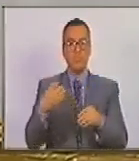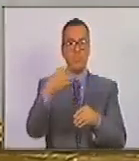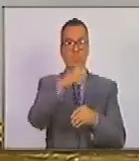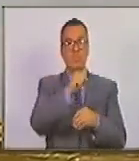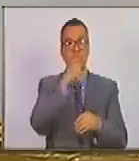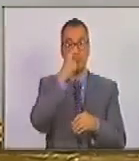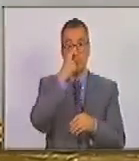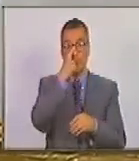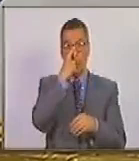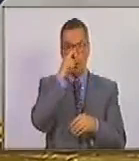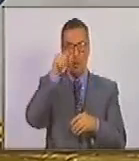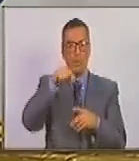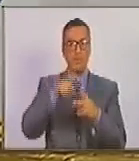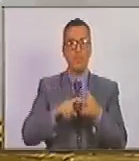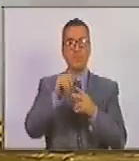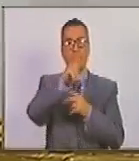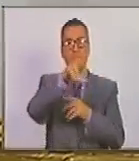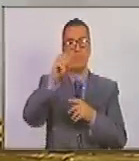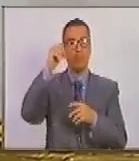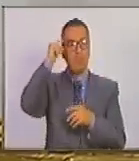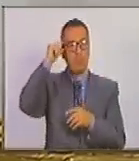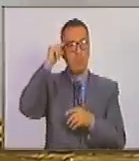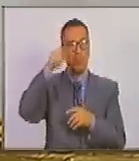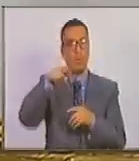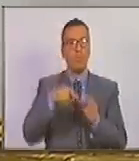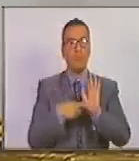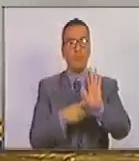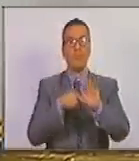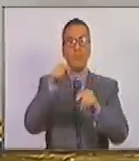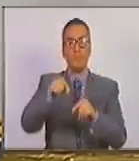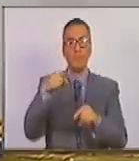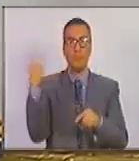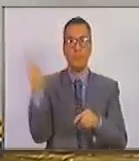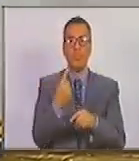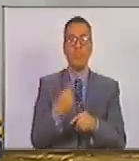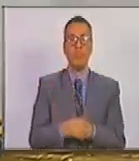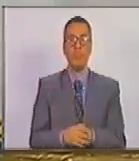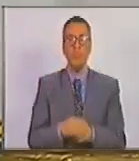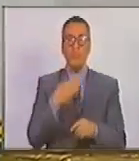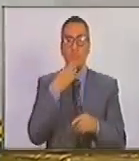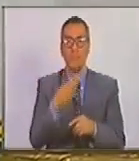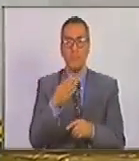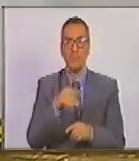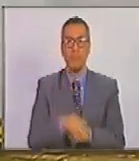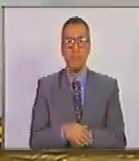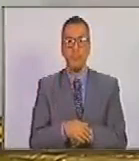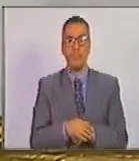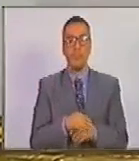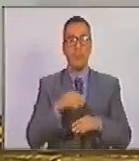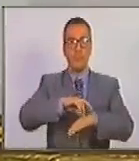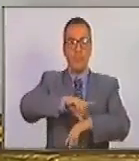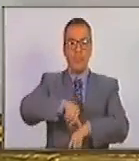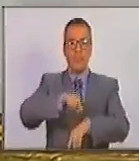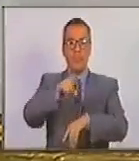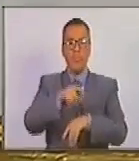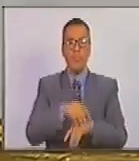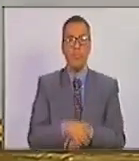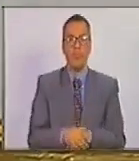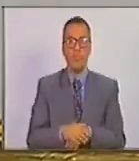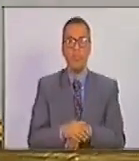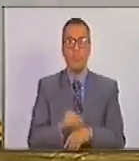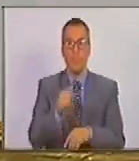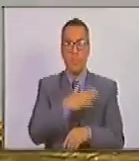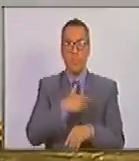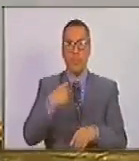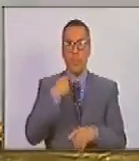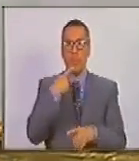hoy se cumplen 30 días una de las propuestas que traemos hoy es solicitar una prórroga para la misma pero queremos